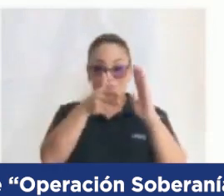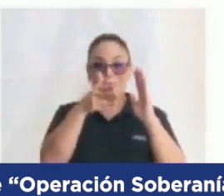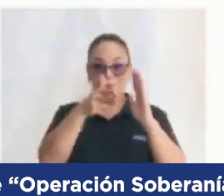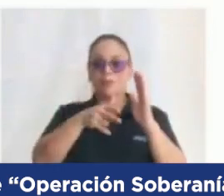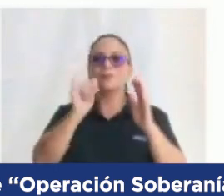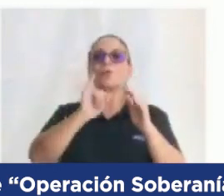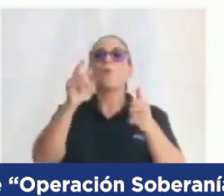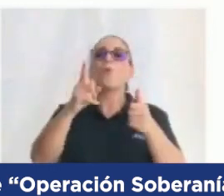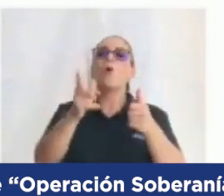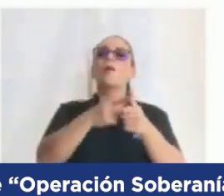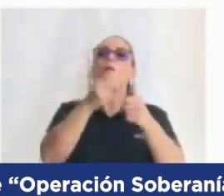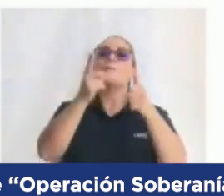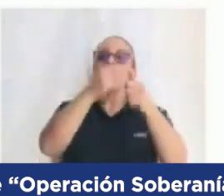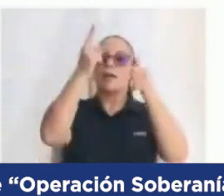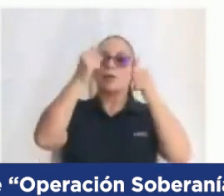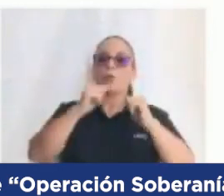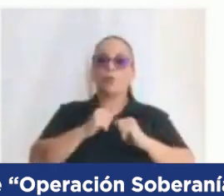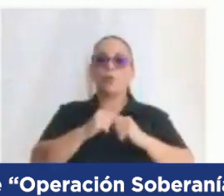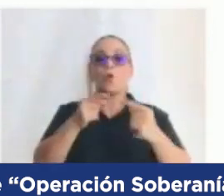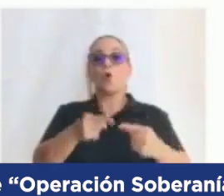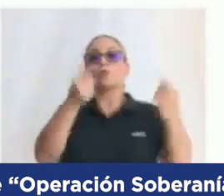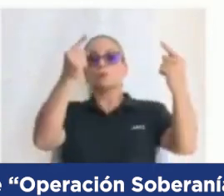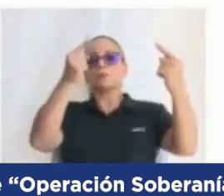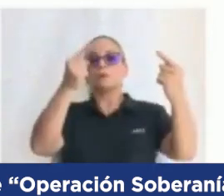contra el crimen organizado internacional